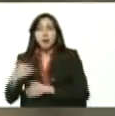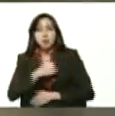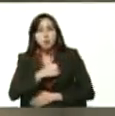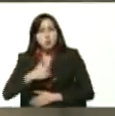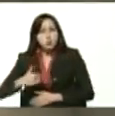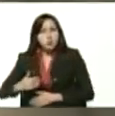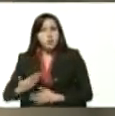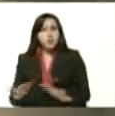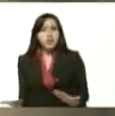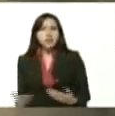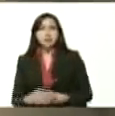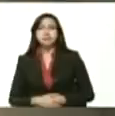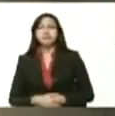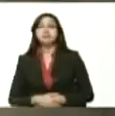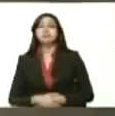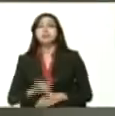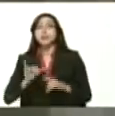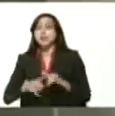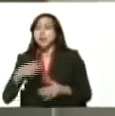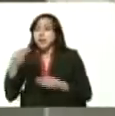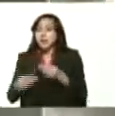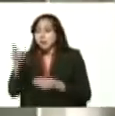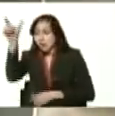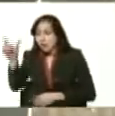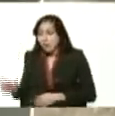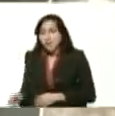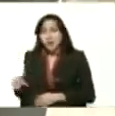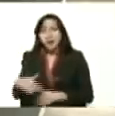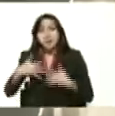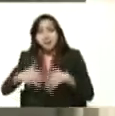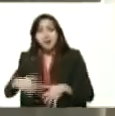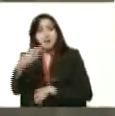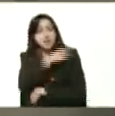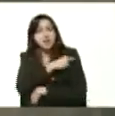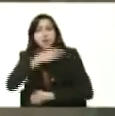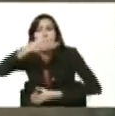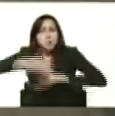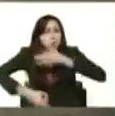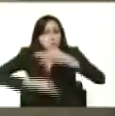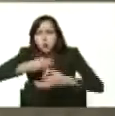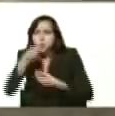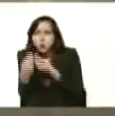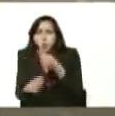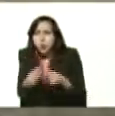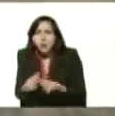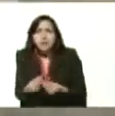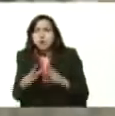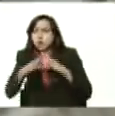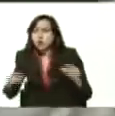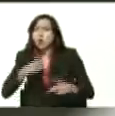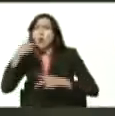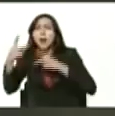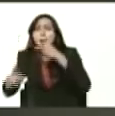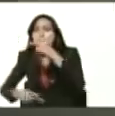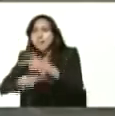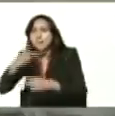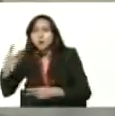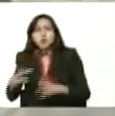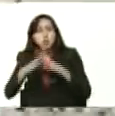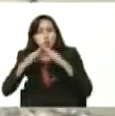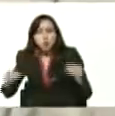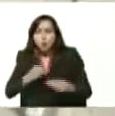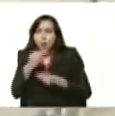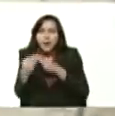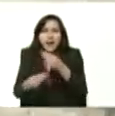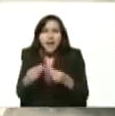que el ingeniero Uriel Pérez gerente de la planta nos explique como ha sido todo el proceso y lo que implica